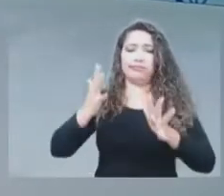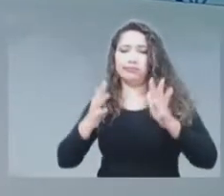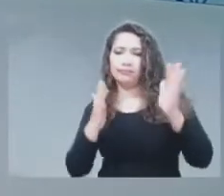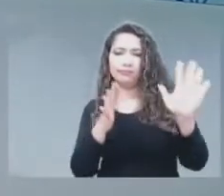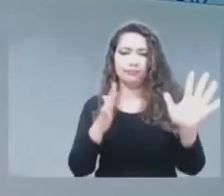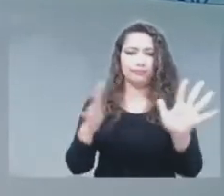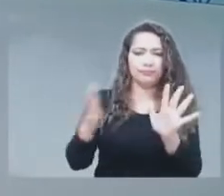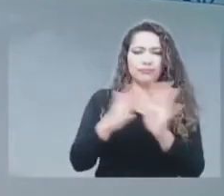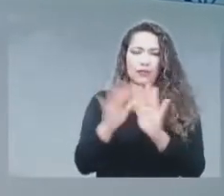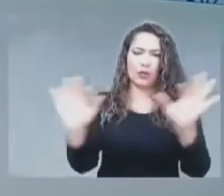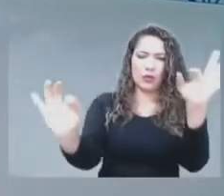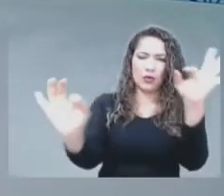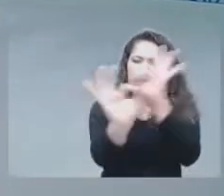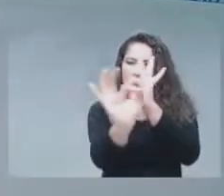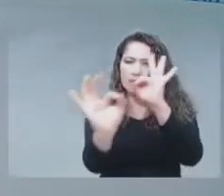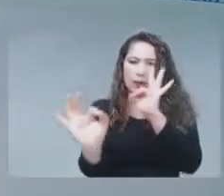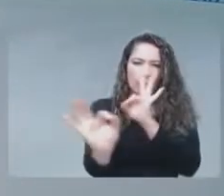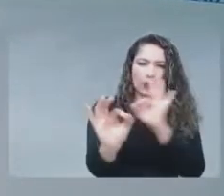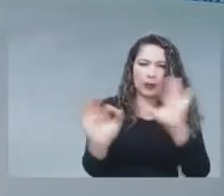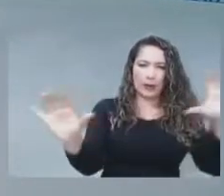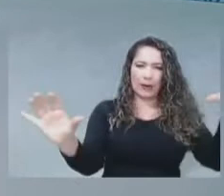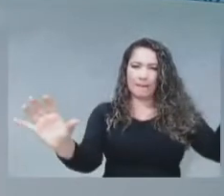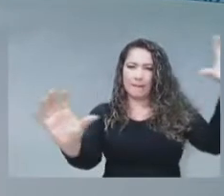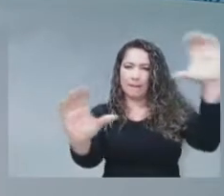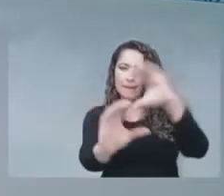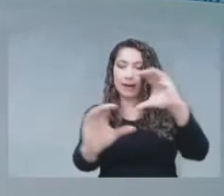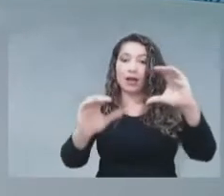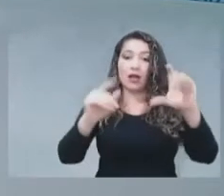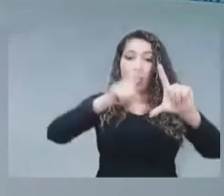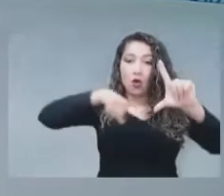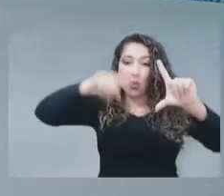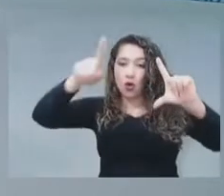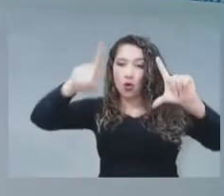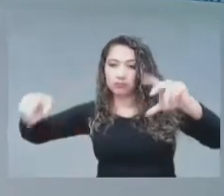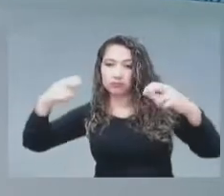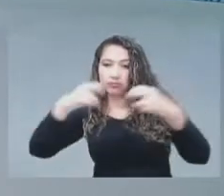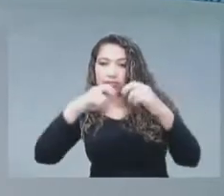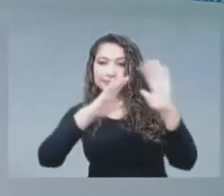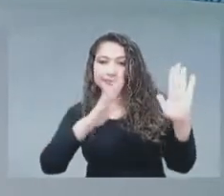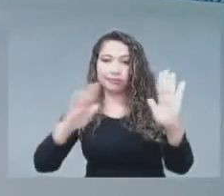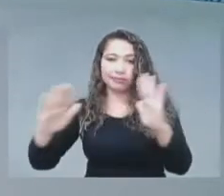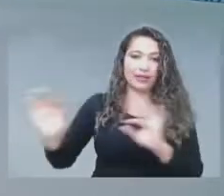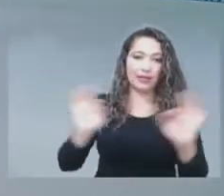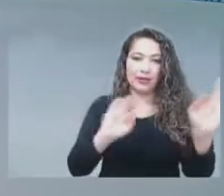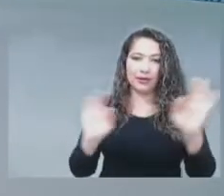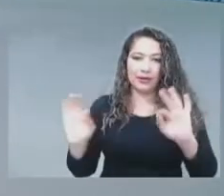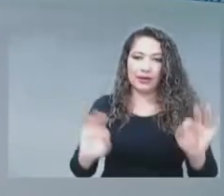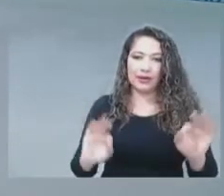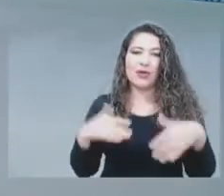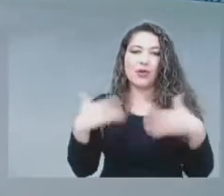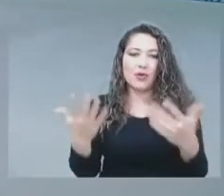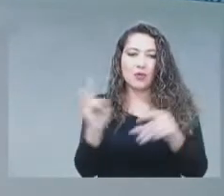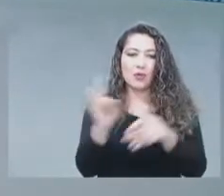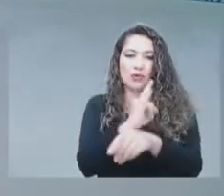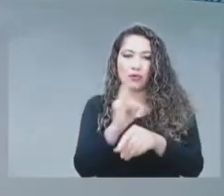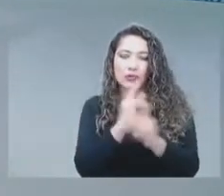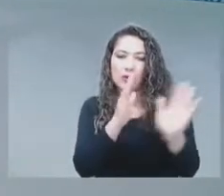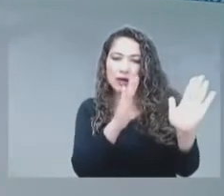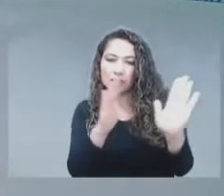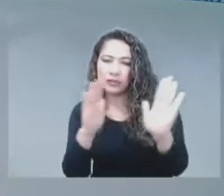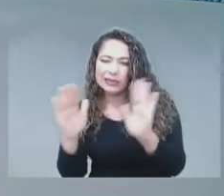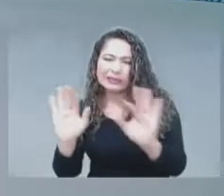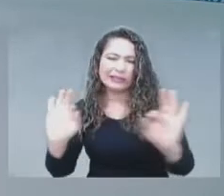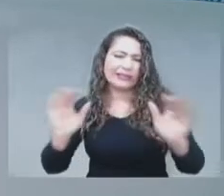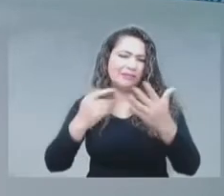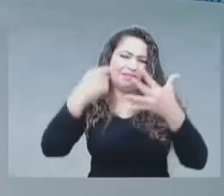haces de ondas electromagnéticas hacia donde están ubicados los usuarios, que se llama B-Informing. En fin, una gran